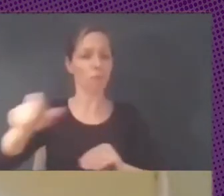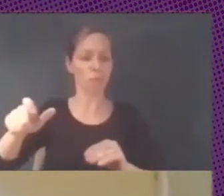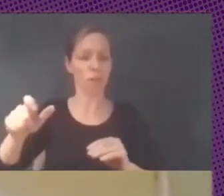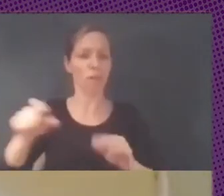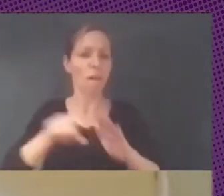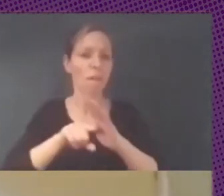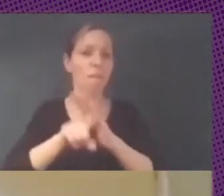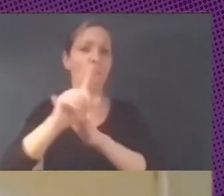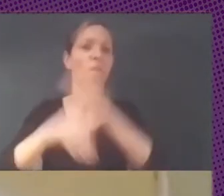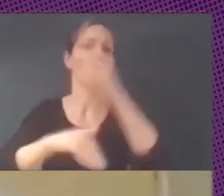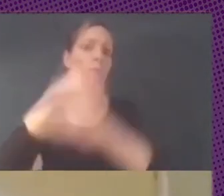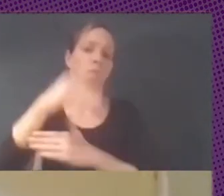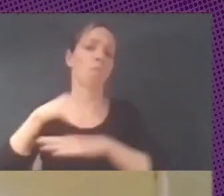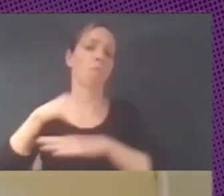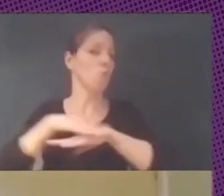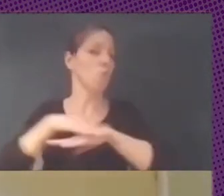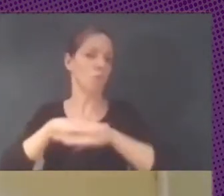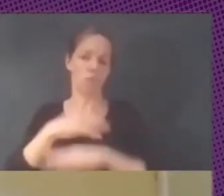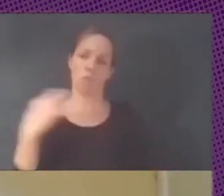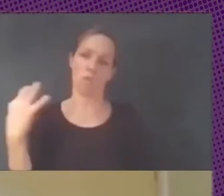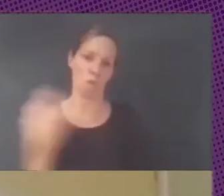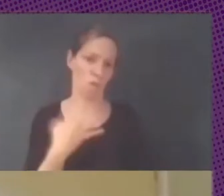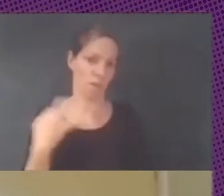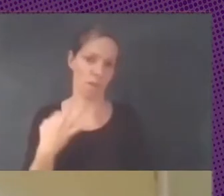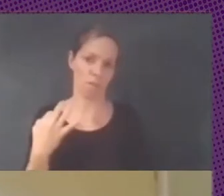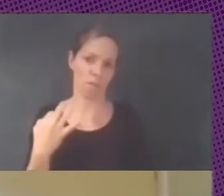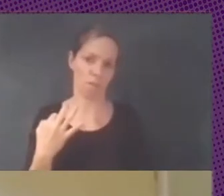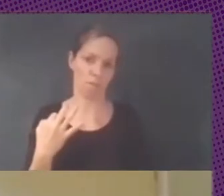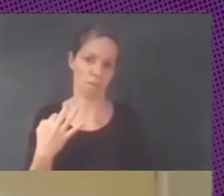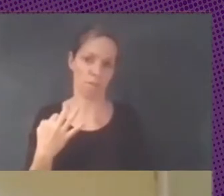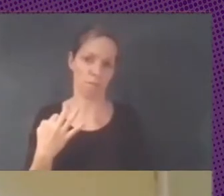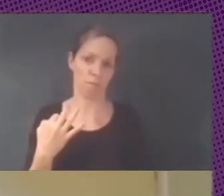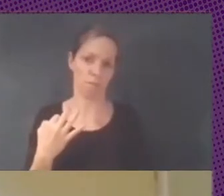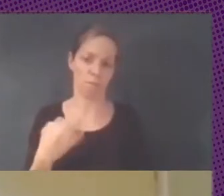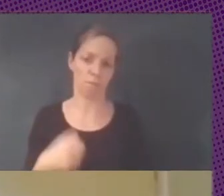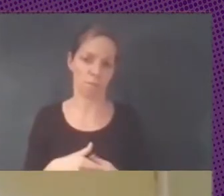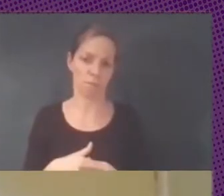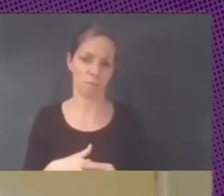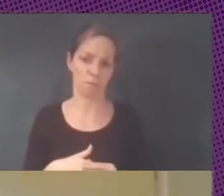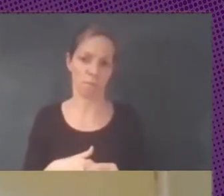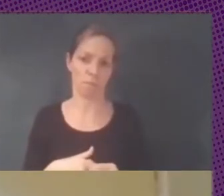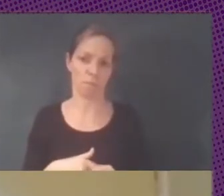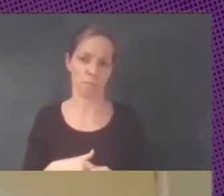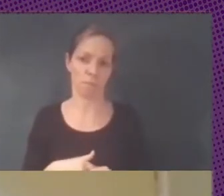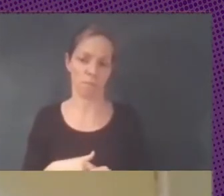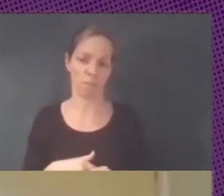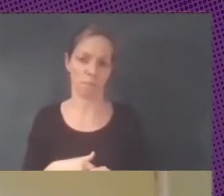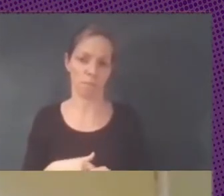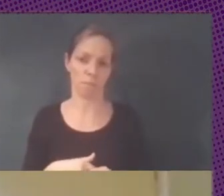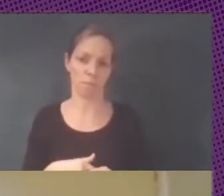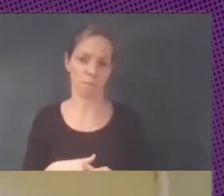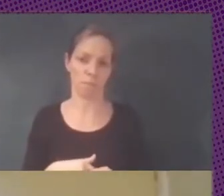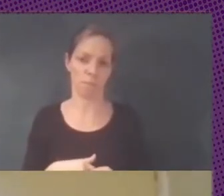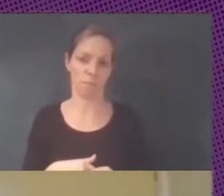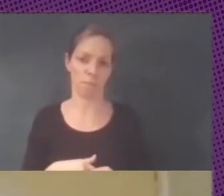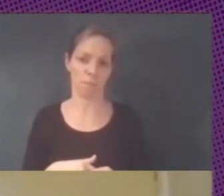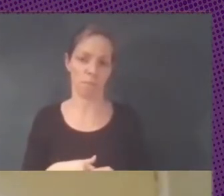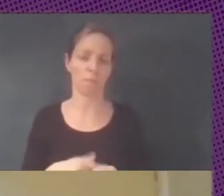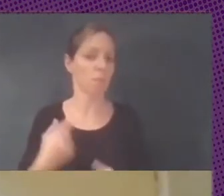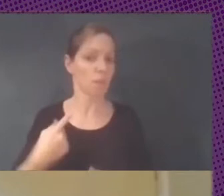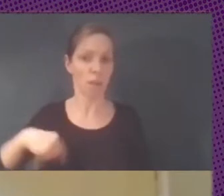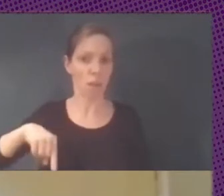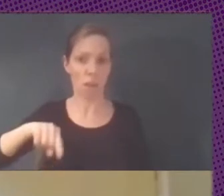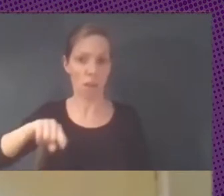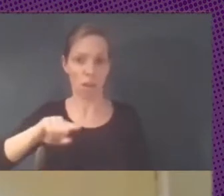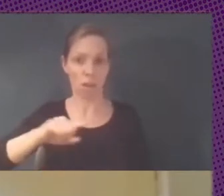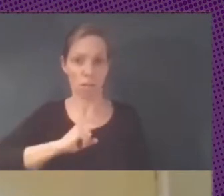y en verdad es que nosotros estamos atrapados completamente atrapados